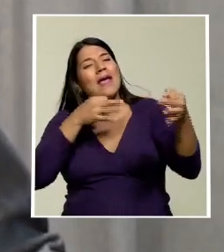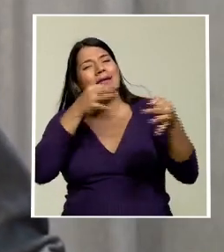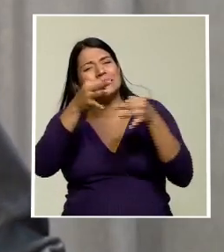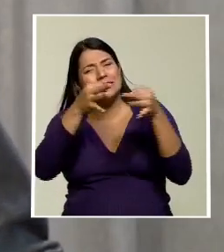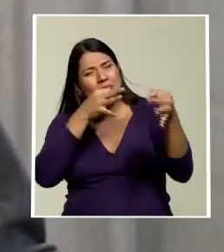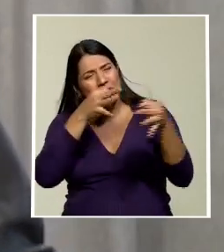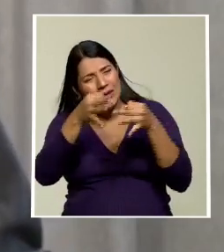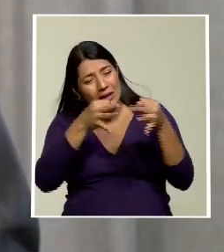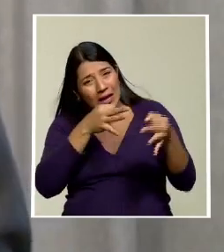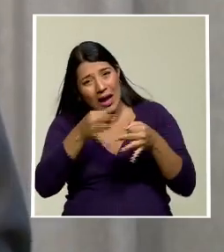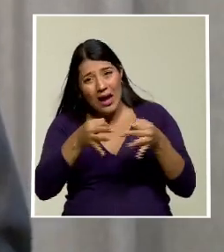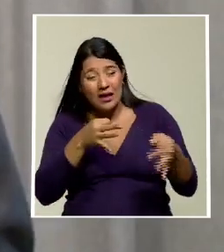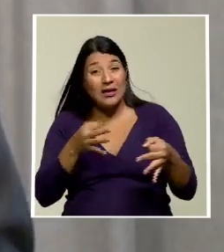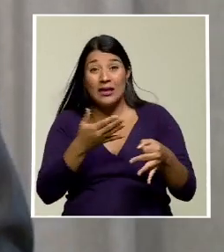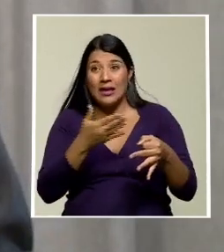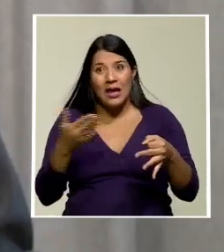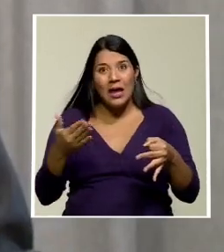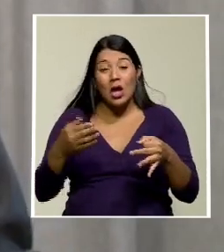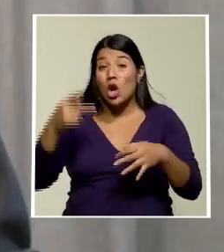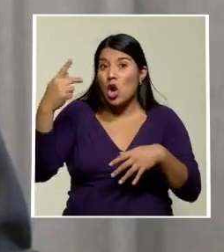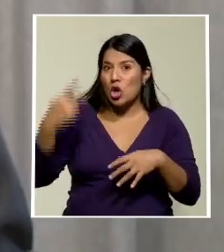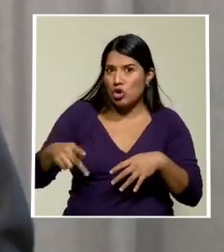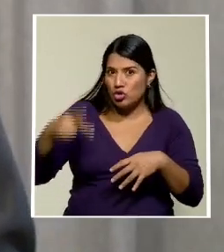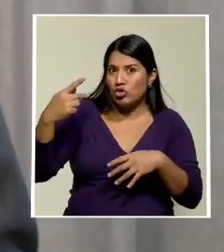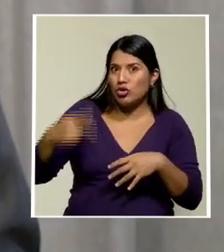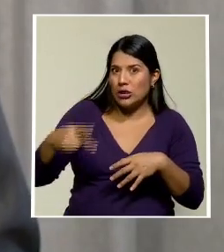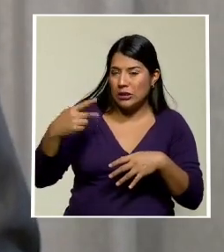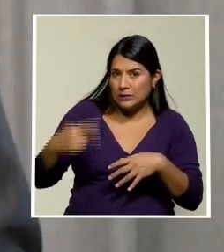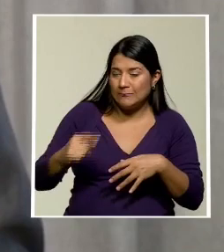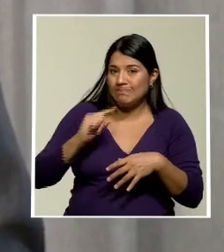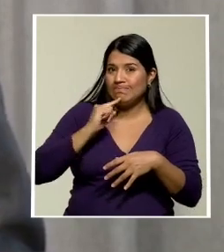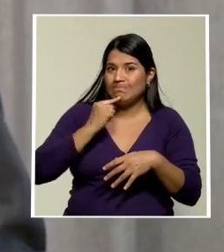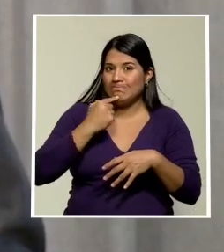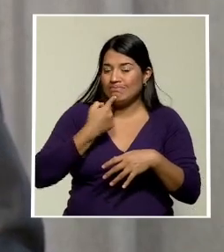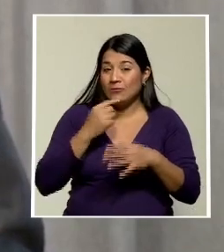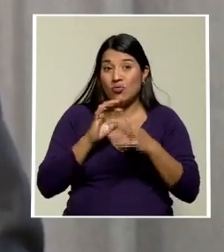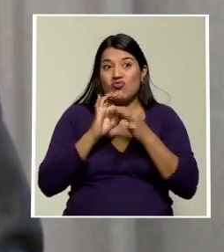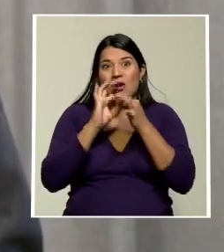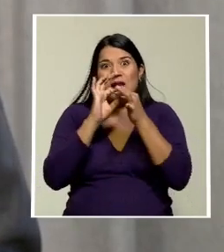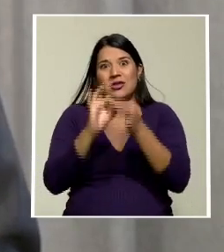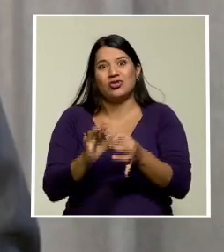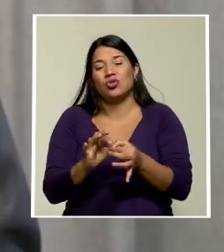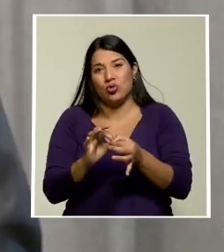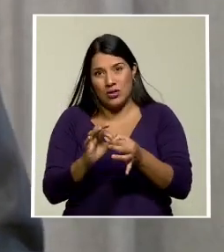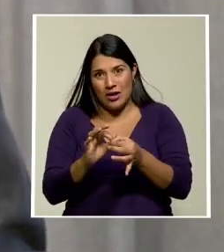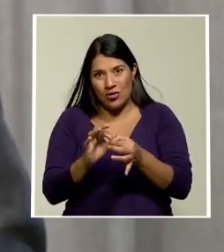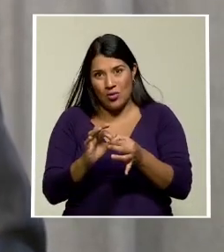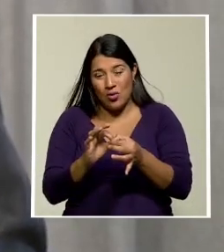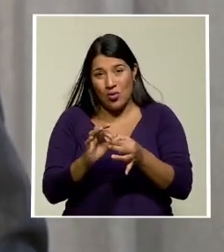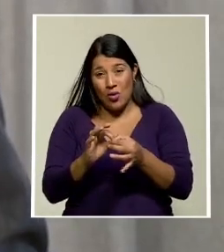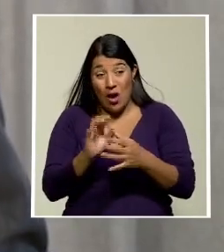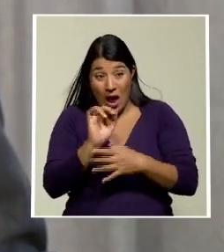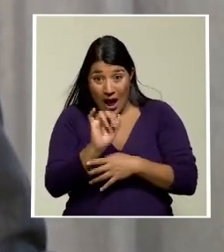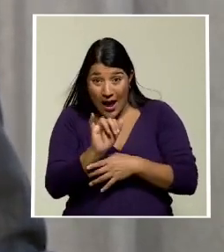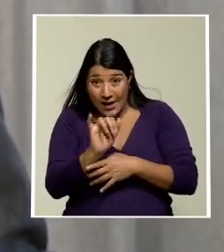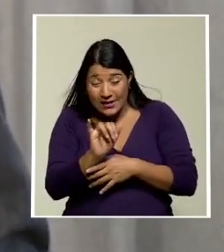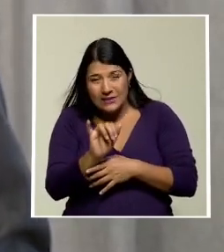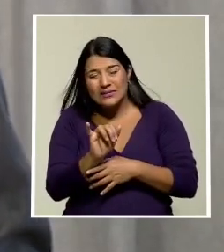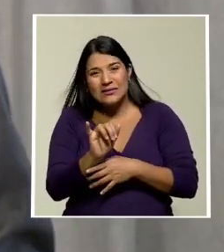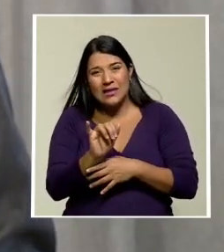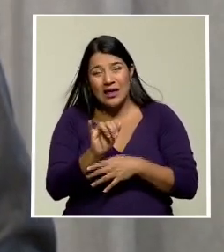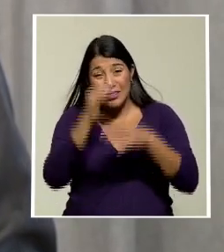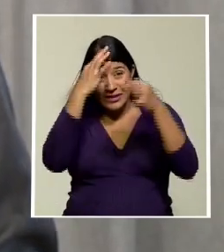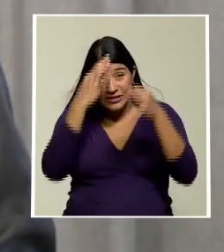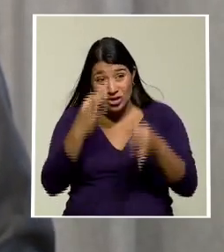graves consecuencias de esta medida inconsulta, inoportuna